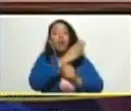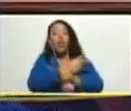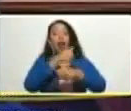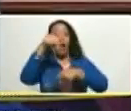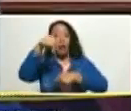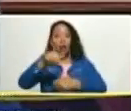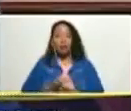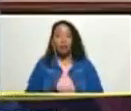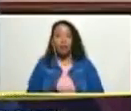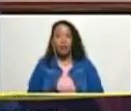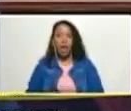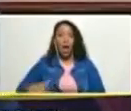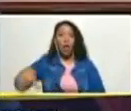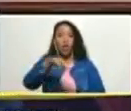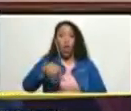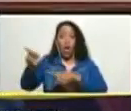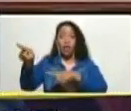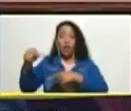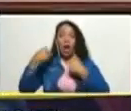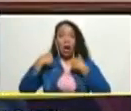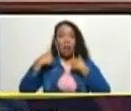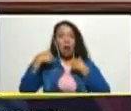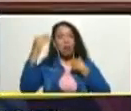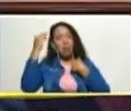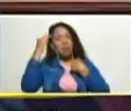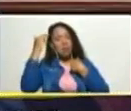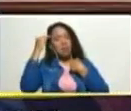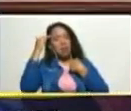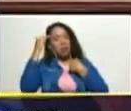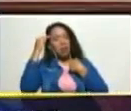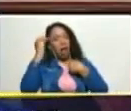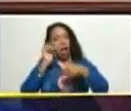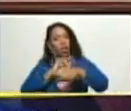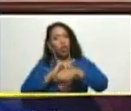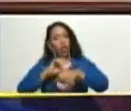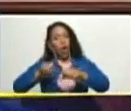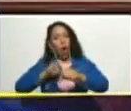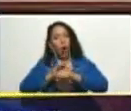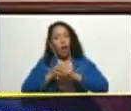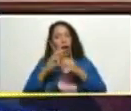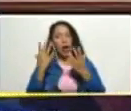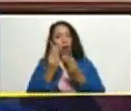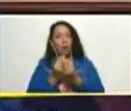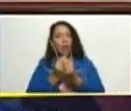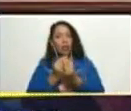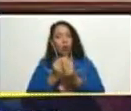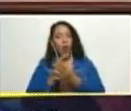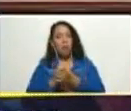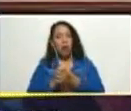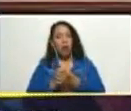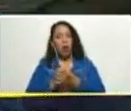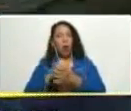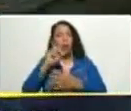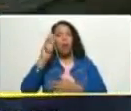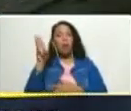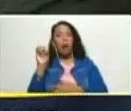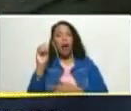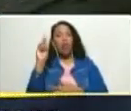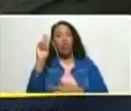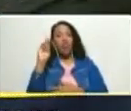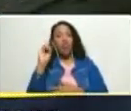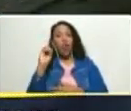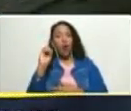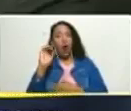todo esto me venía a a la mente doctor Jorge Rodríguez compañero Pedro Infante compañera América